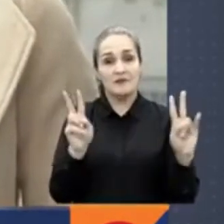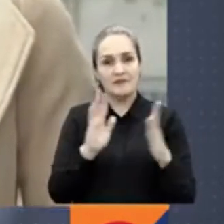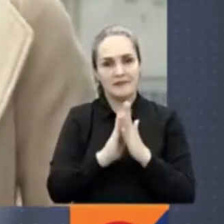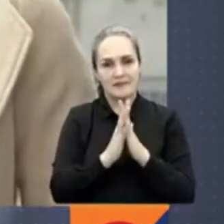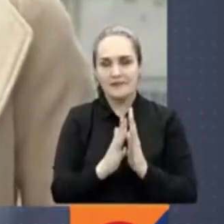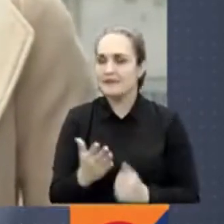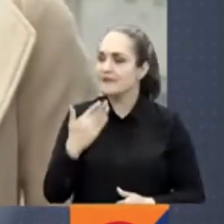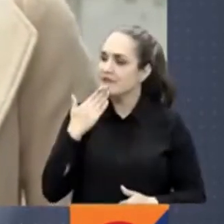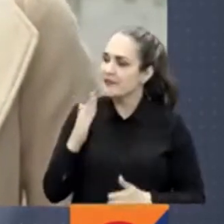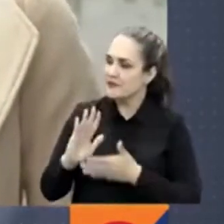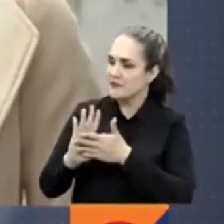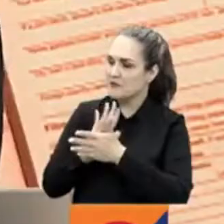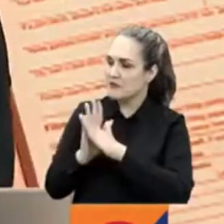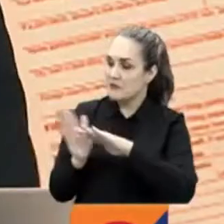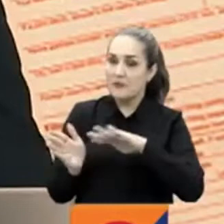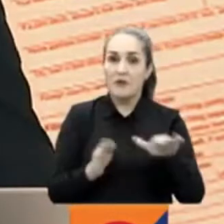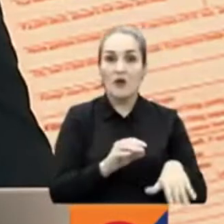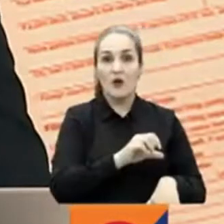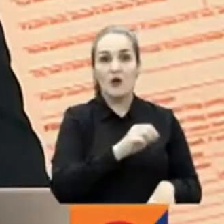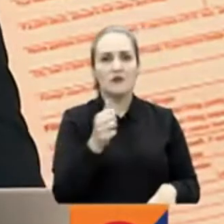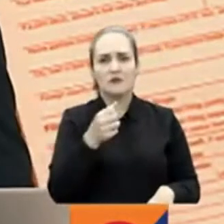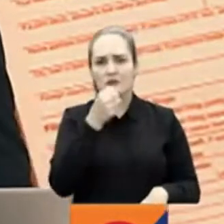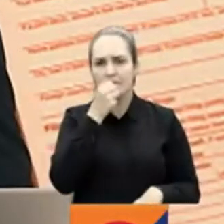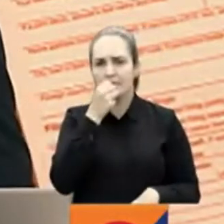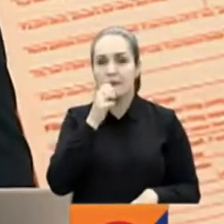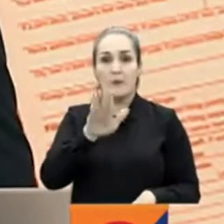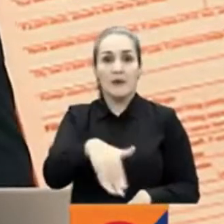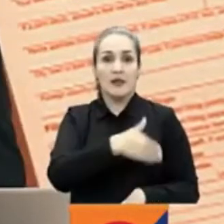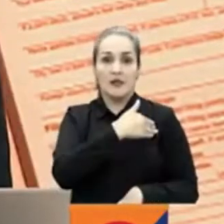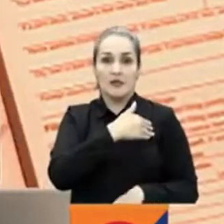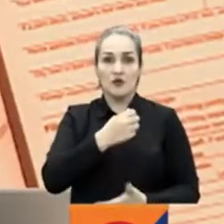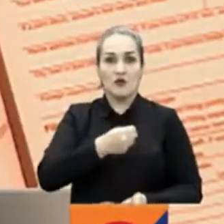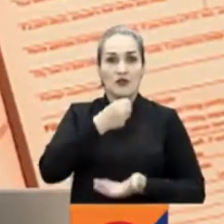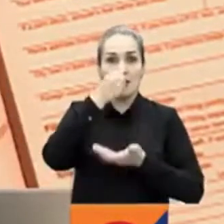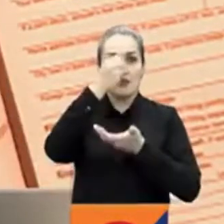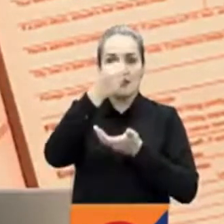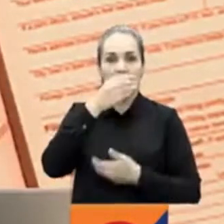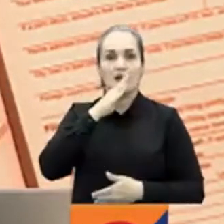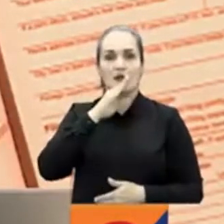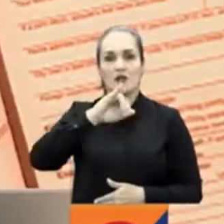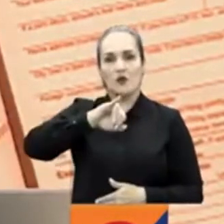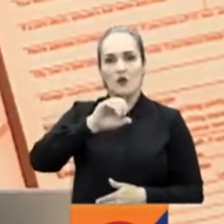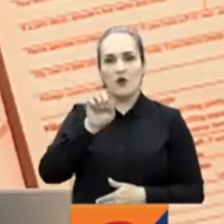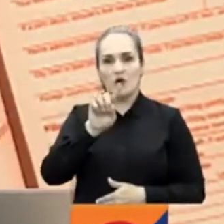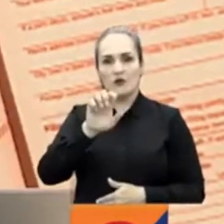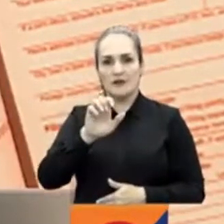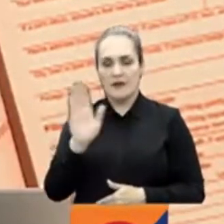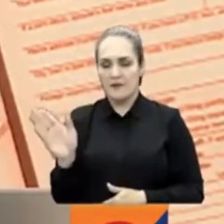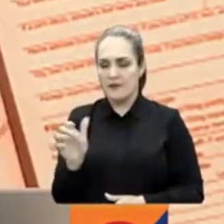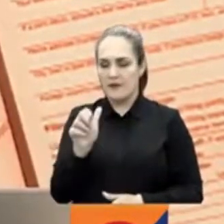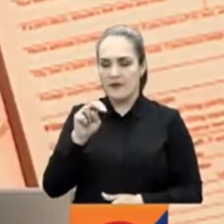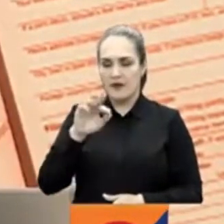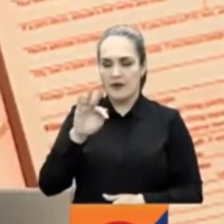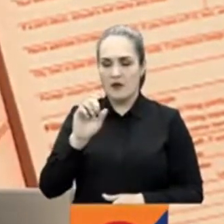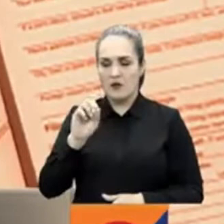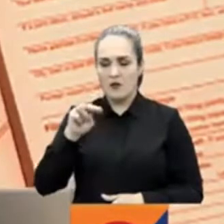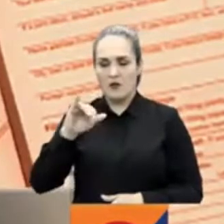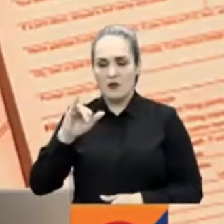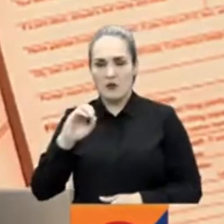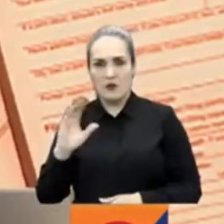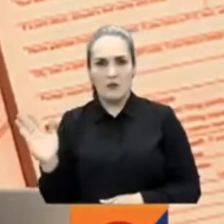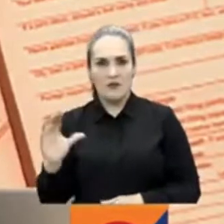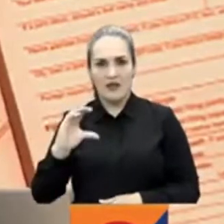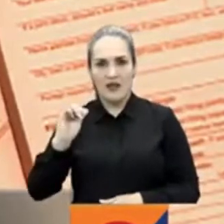Luisa, gracias. Continuamos con más información porque el ministro de Hacienda designado, José Antonio Ocampo, explicó con más detalles qué impuestos